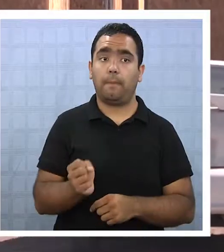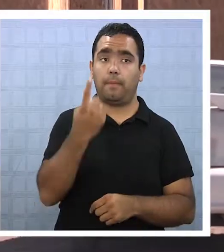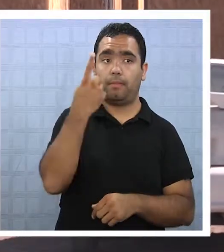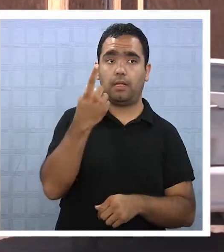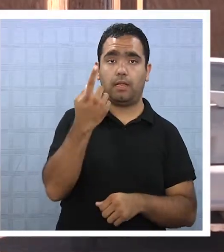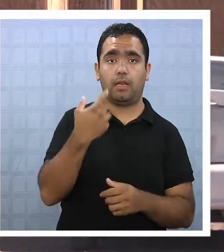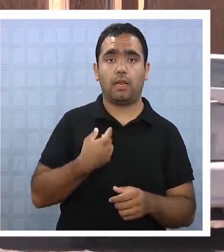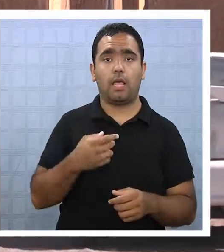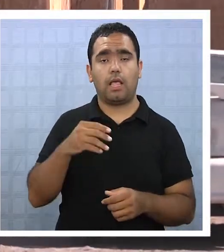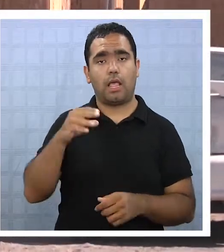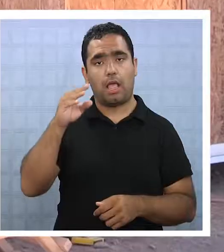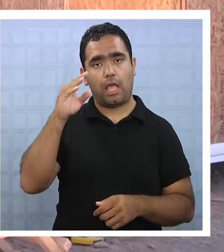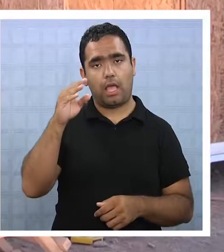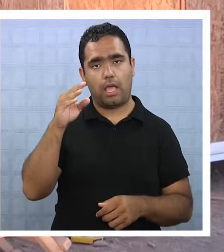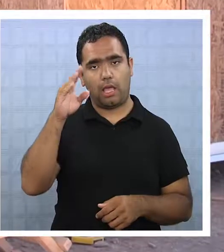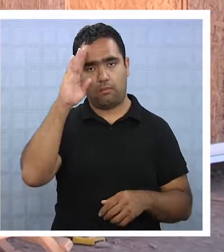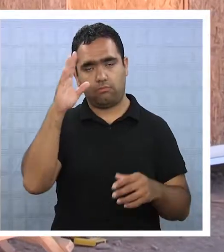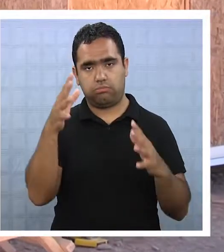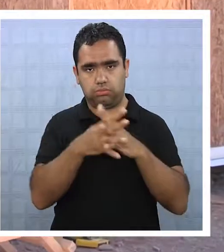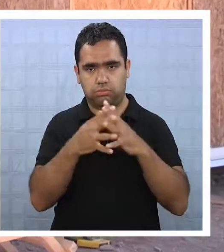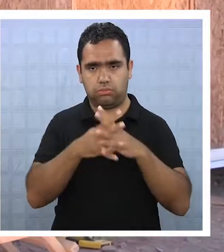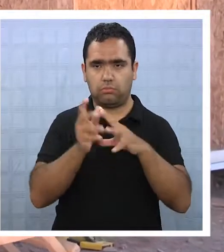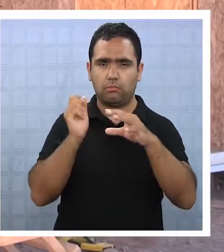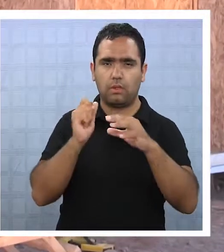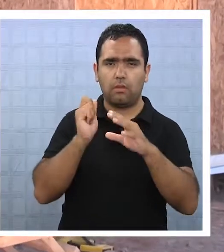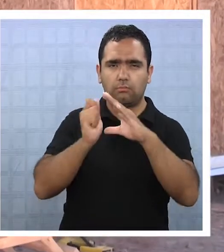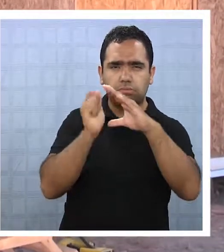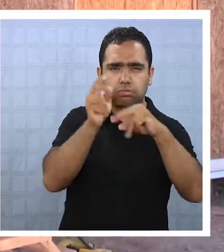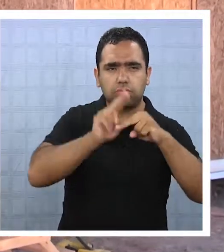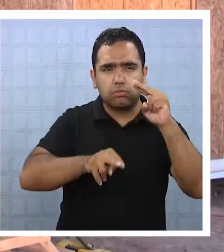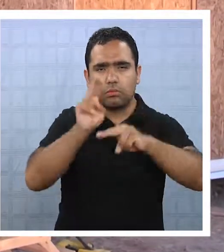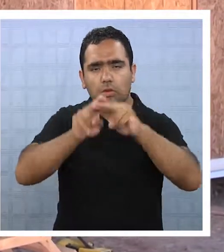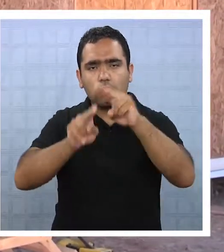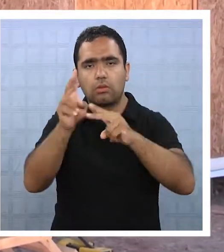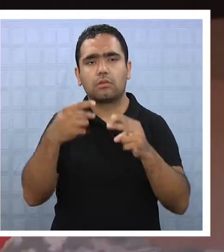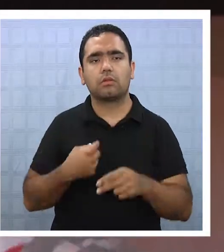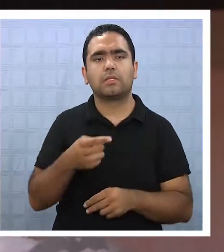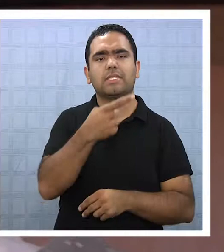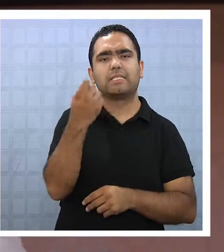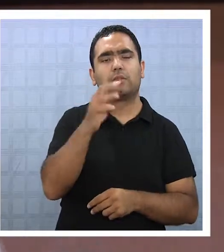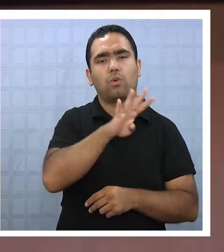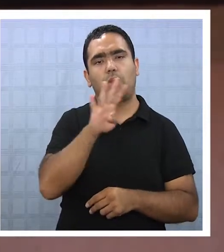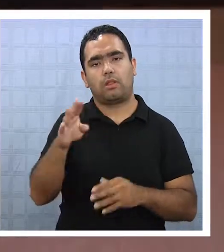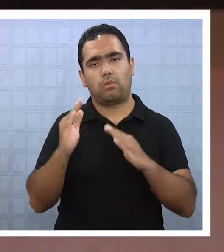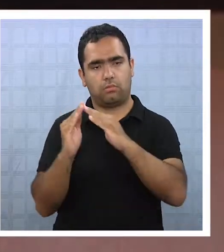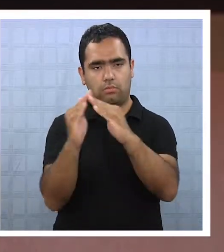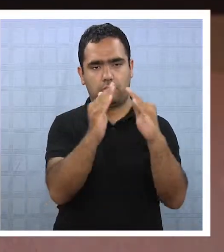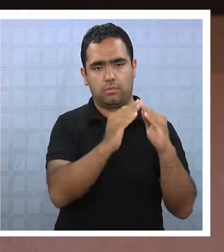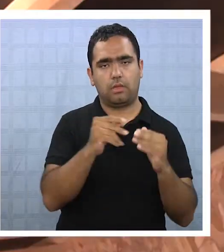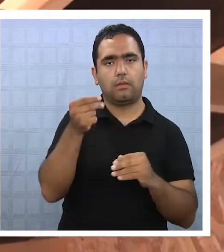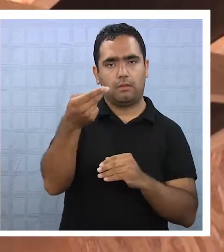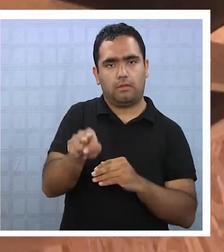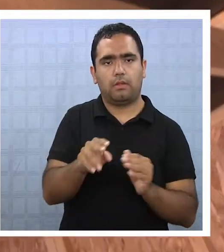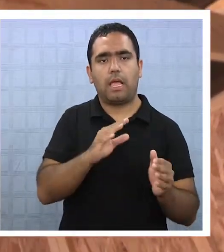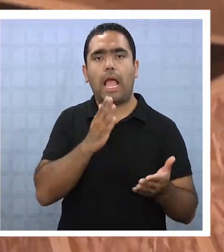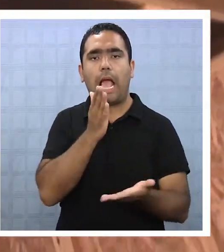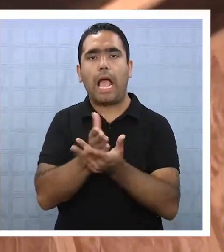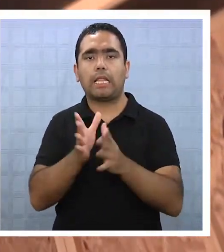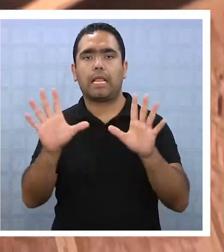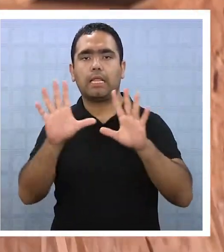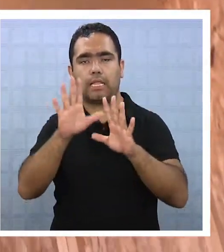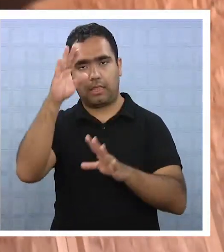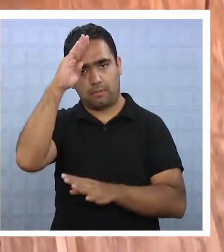terremoto. La primera brigada aérea está también trabajando en la instalación de 144 viviendas de emergencia en esta comuna.